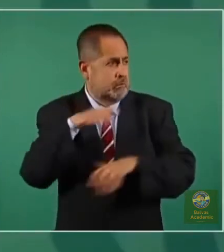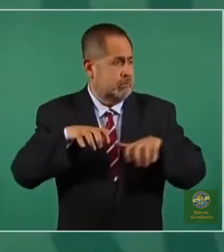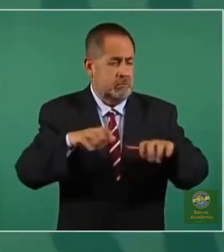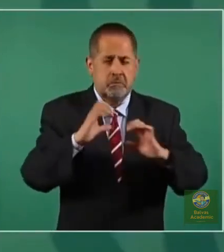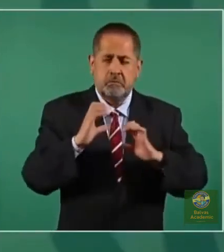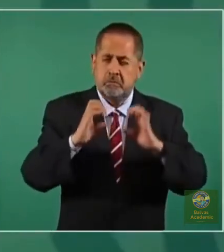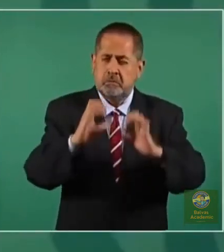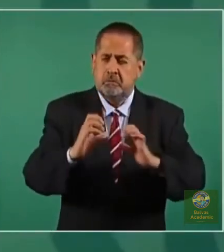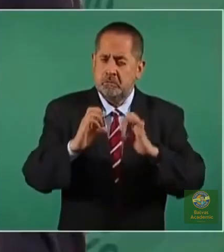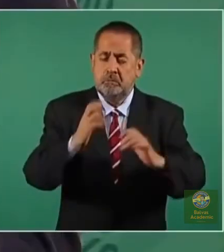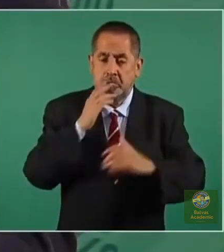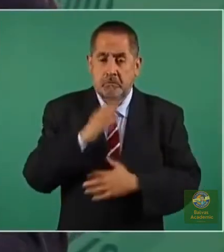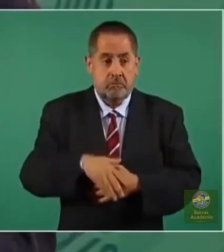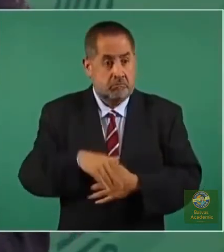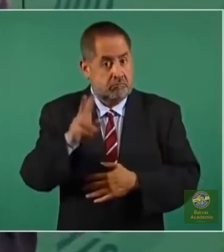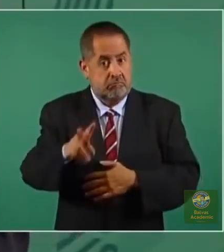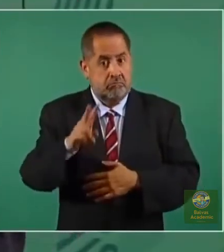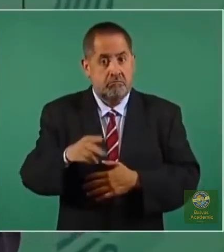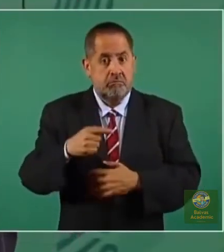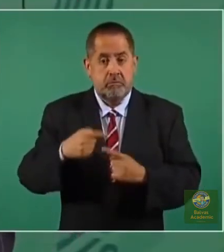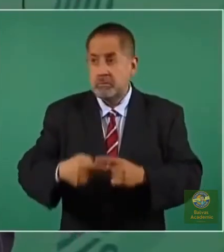Nuestras generaciones